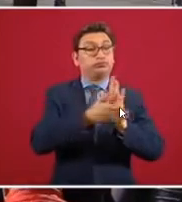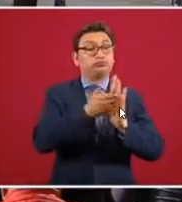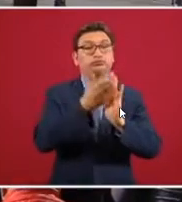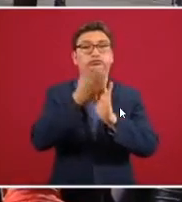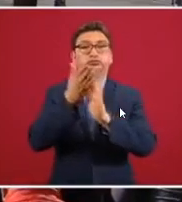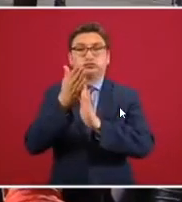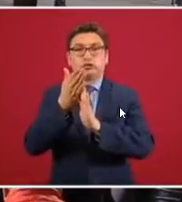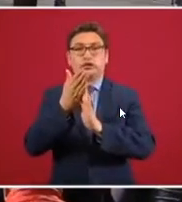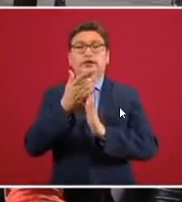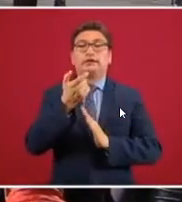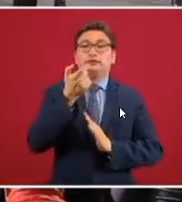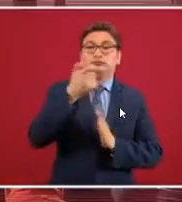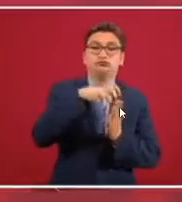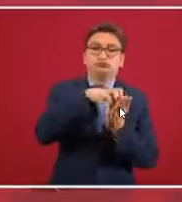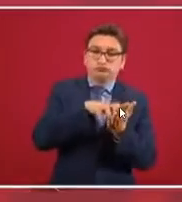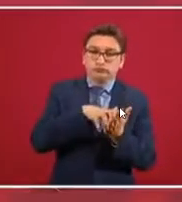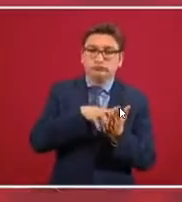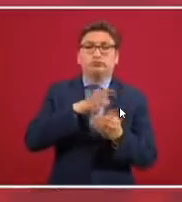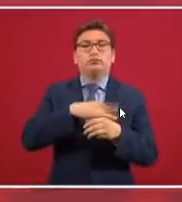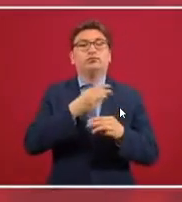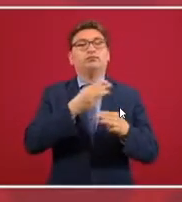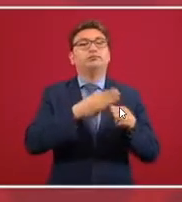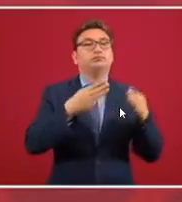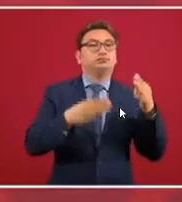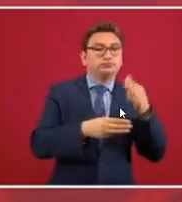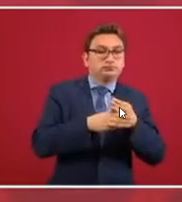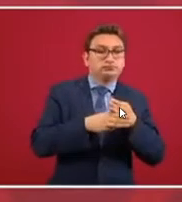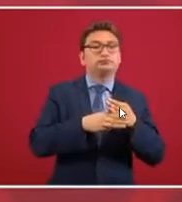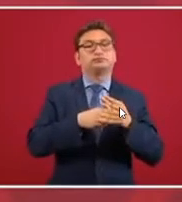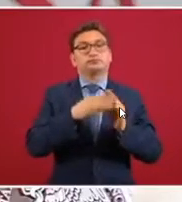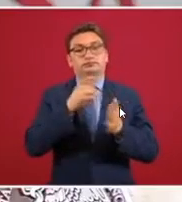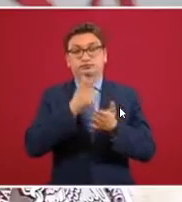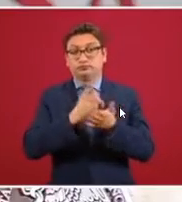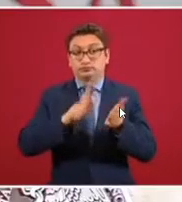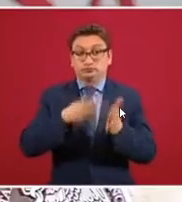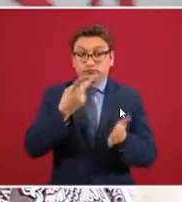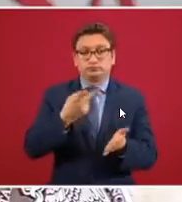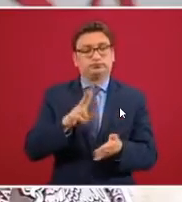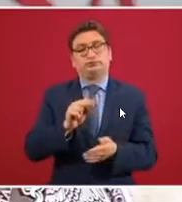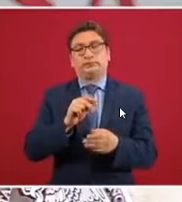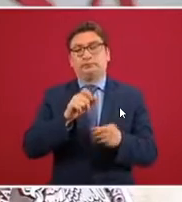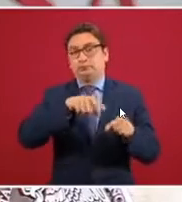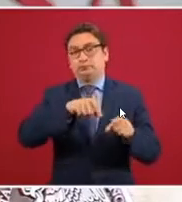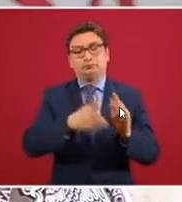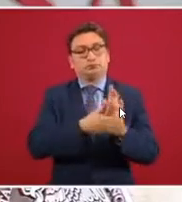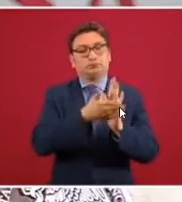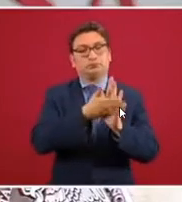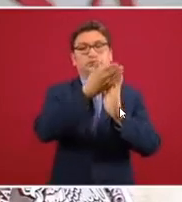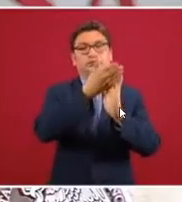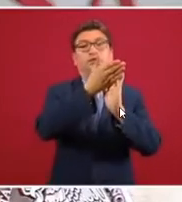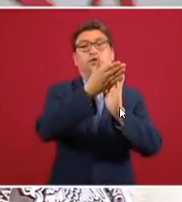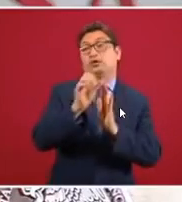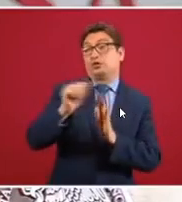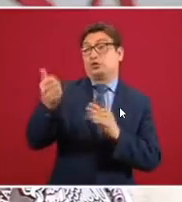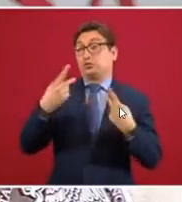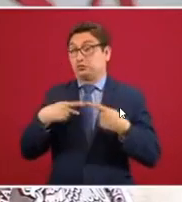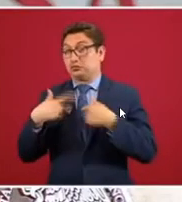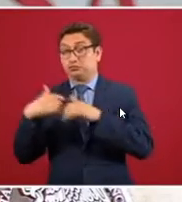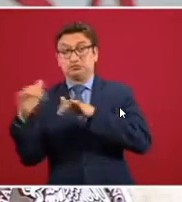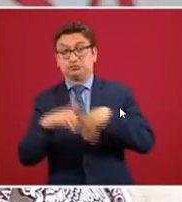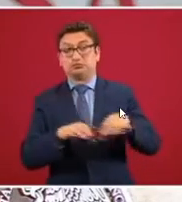materiales de construcción, al mismo tiempo está dando trabajo